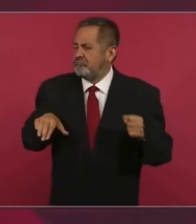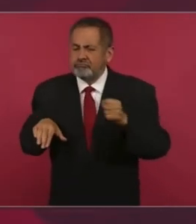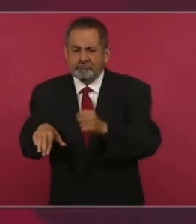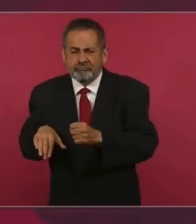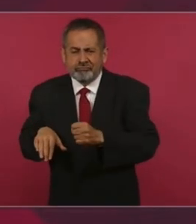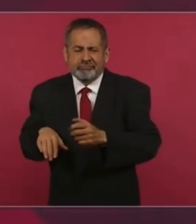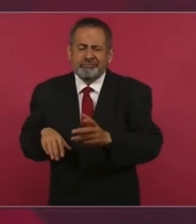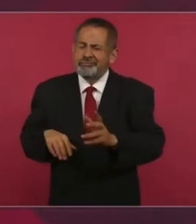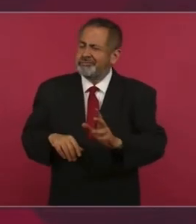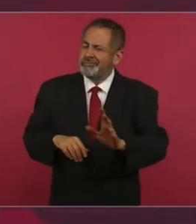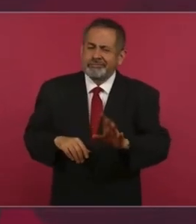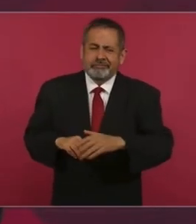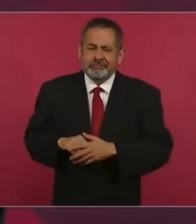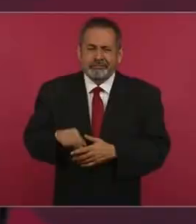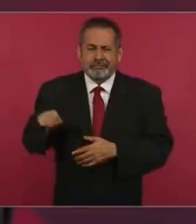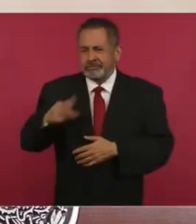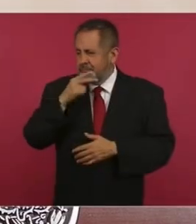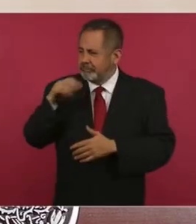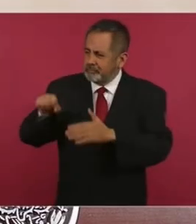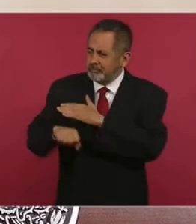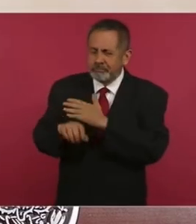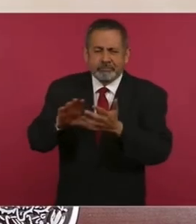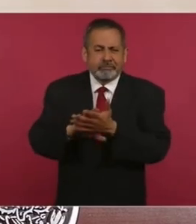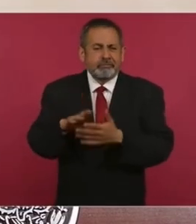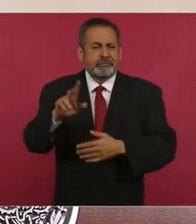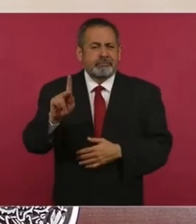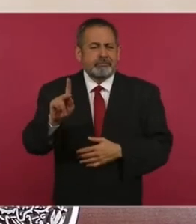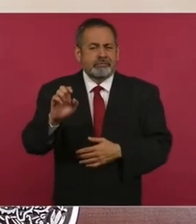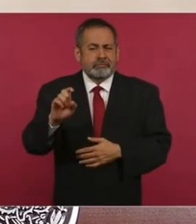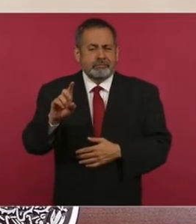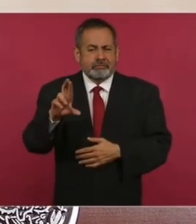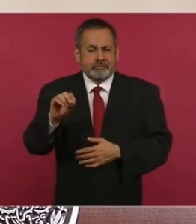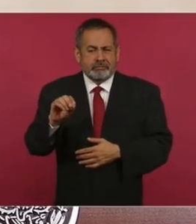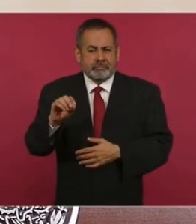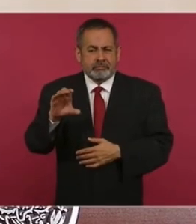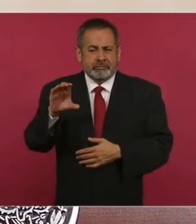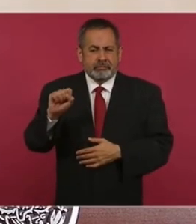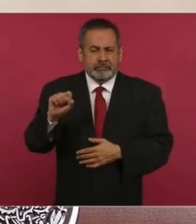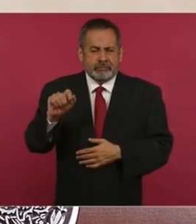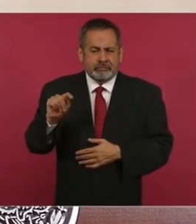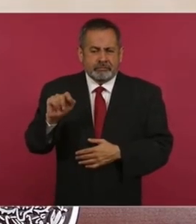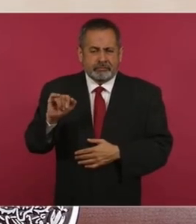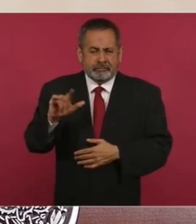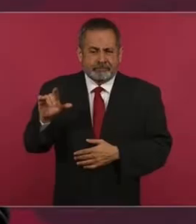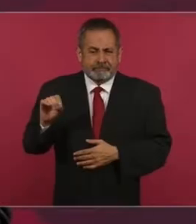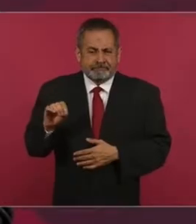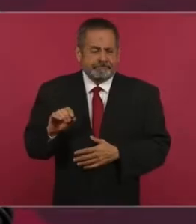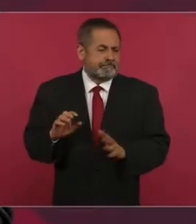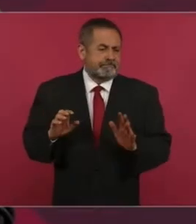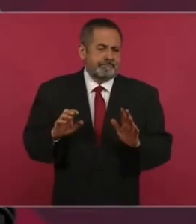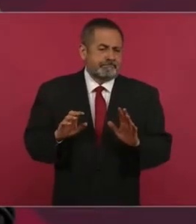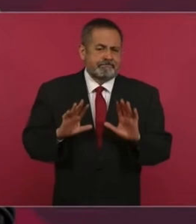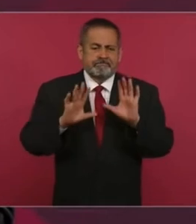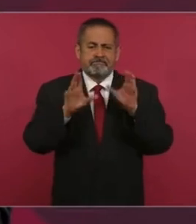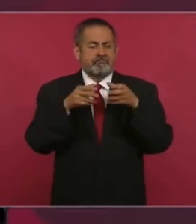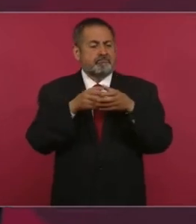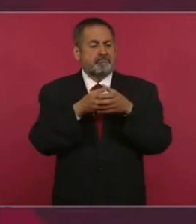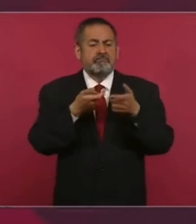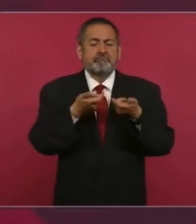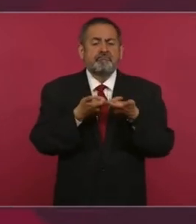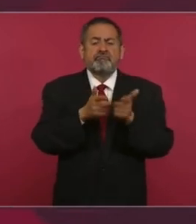a Pedro Castillo, la oligarquía